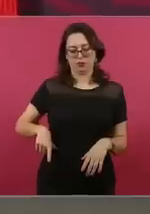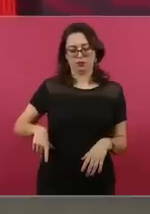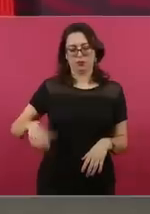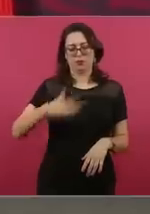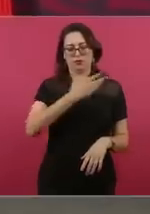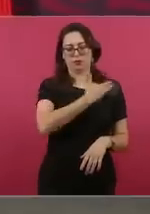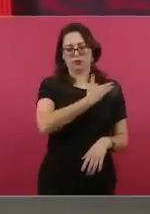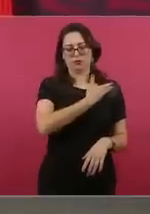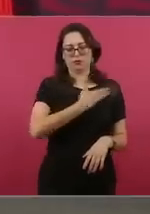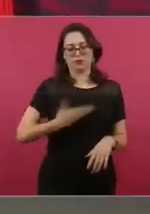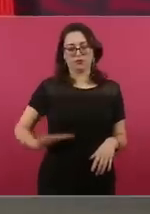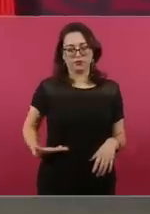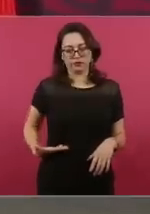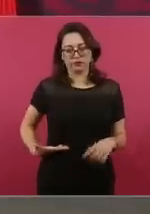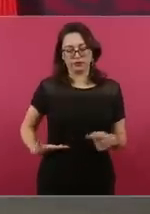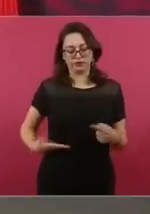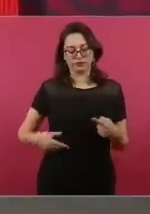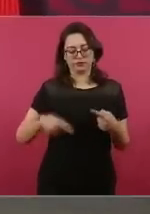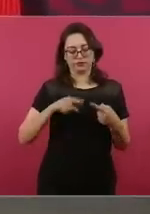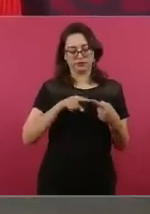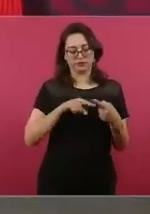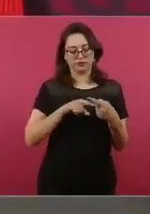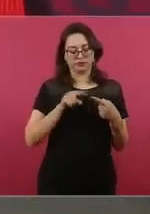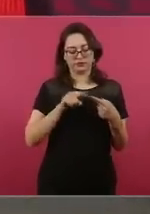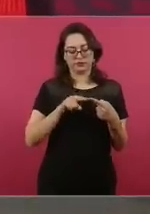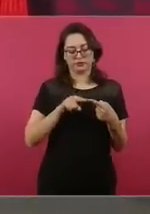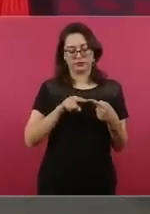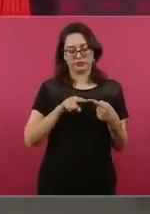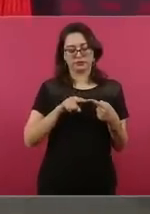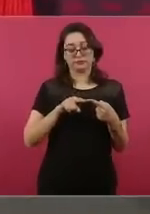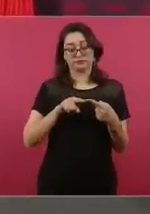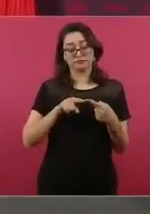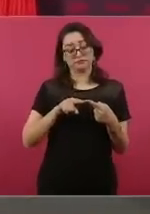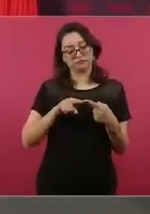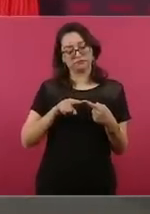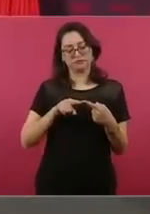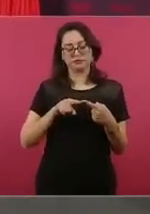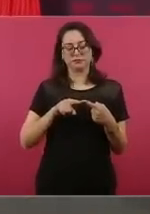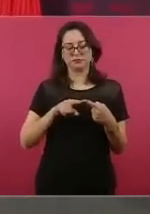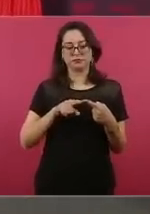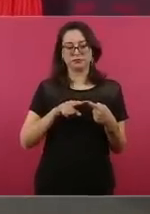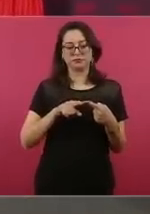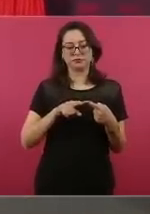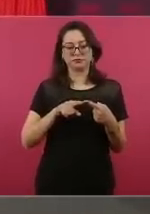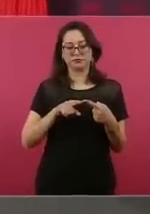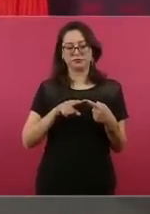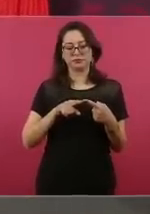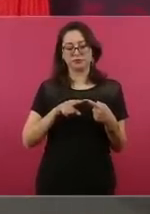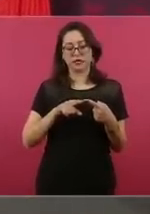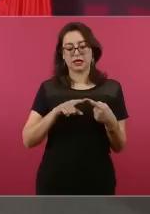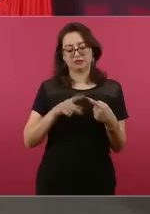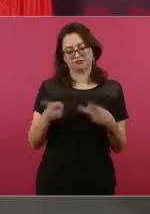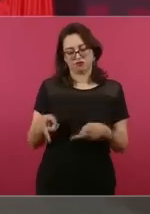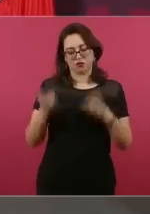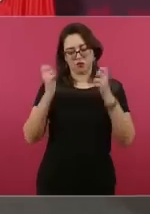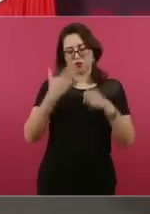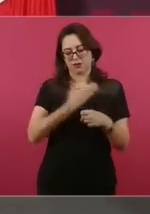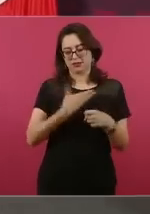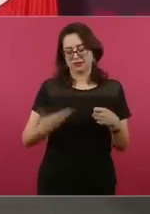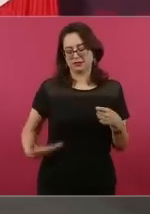la presidencia, Felipe Calderón.